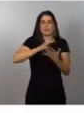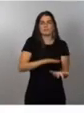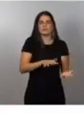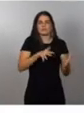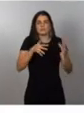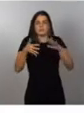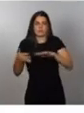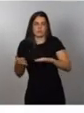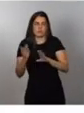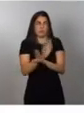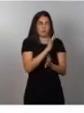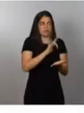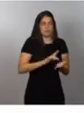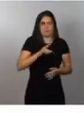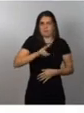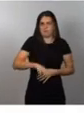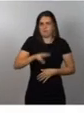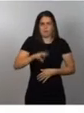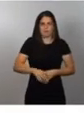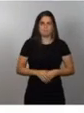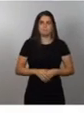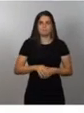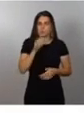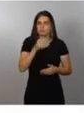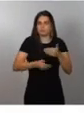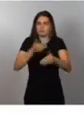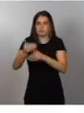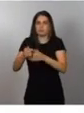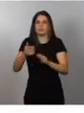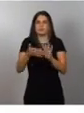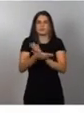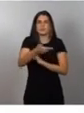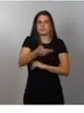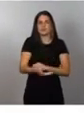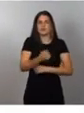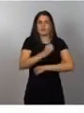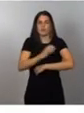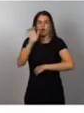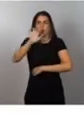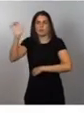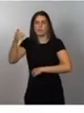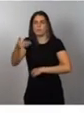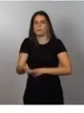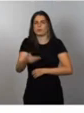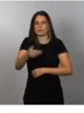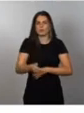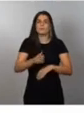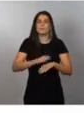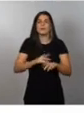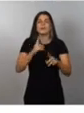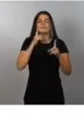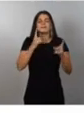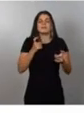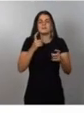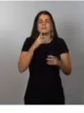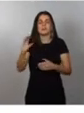precedentes. De ahí, la importancia que tienen los fondos europeos para complementar las inversiones de